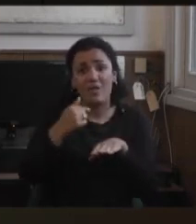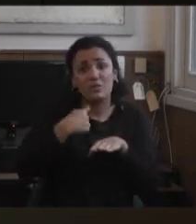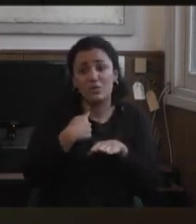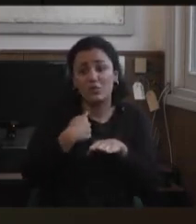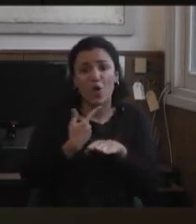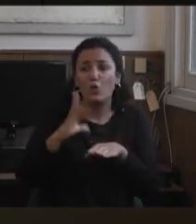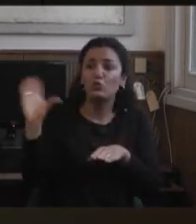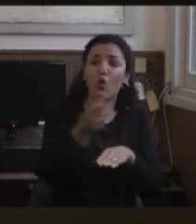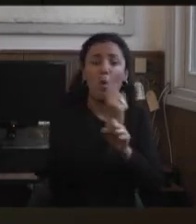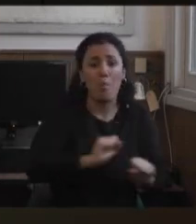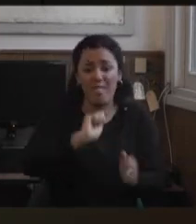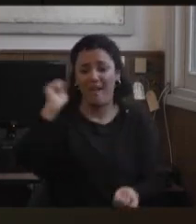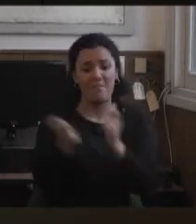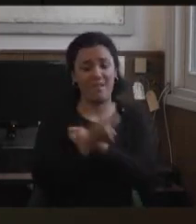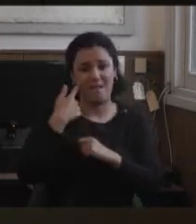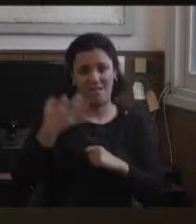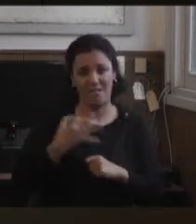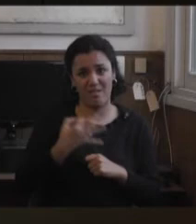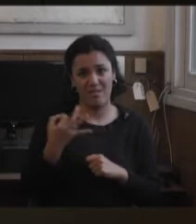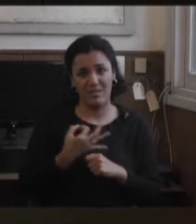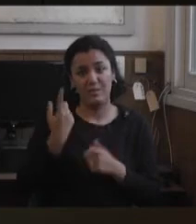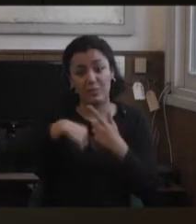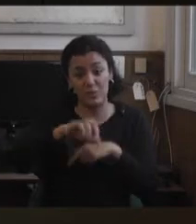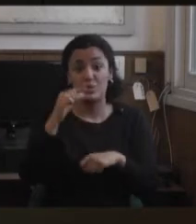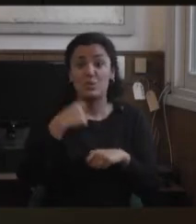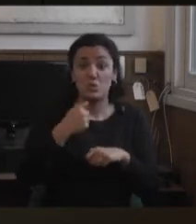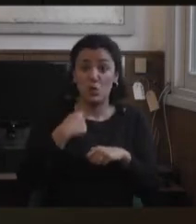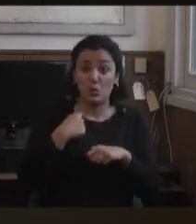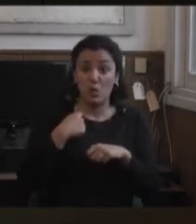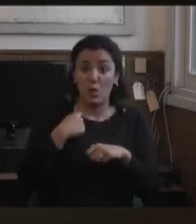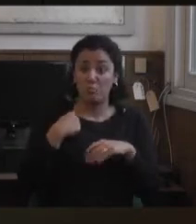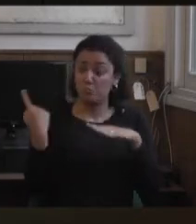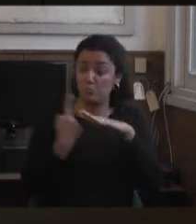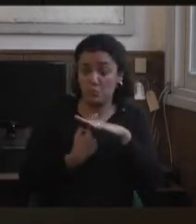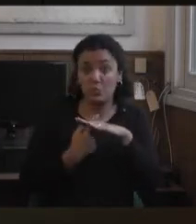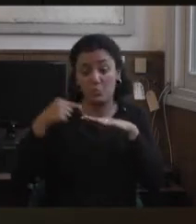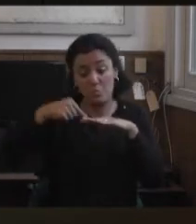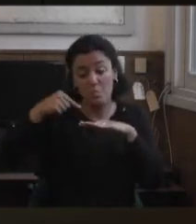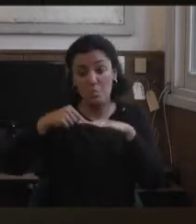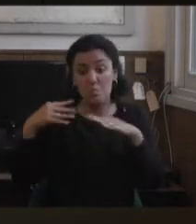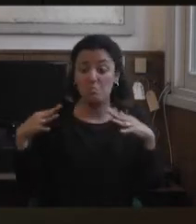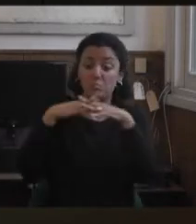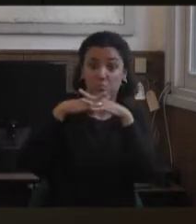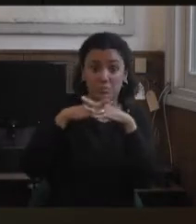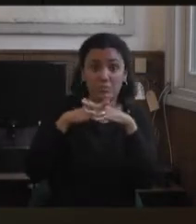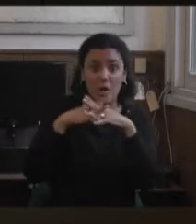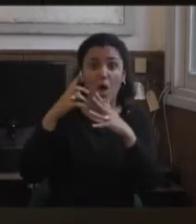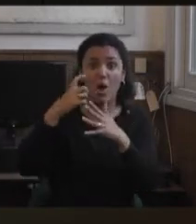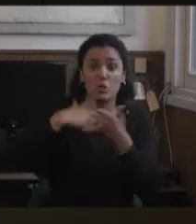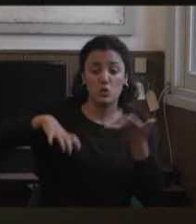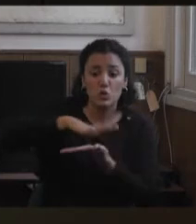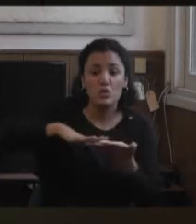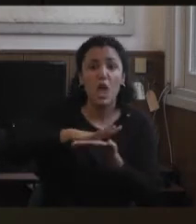hacer para transformar la realidad. porque si somos parte de lo social, somos quienes diseñamos, quienes hacemos política, quienes